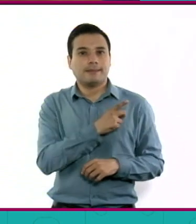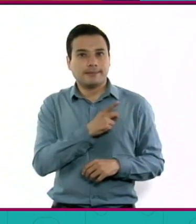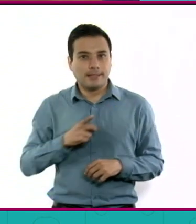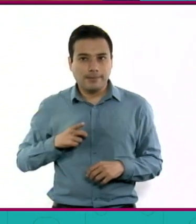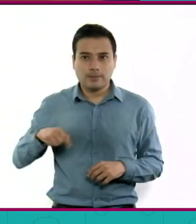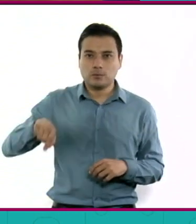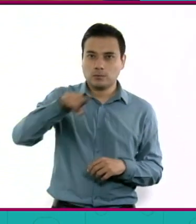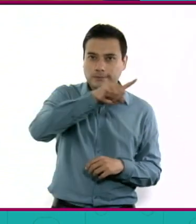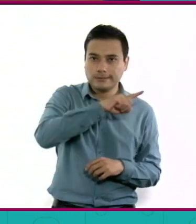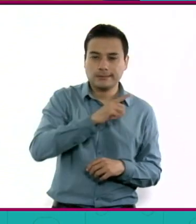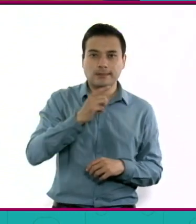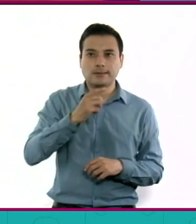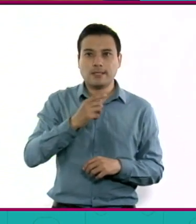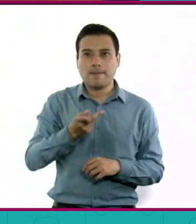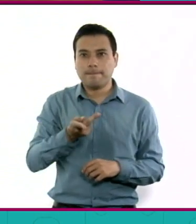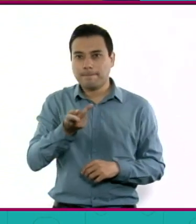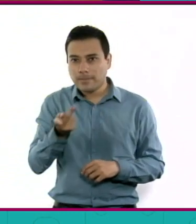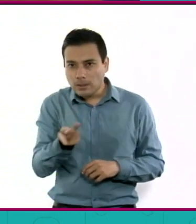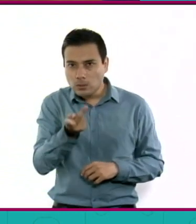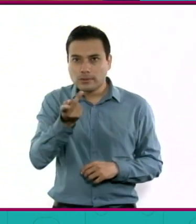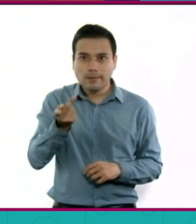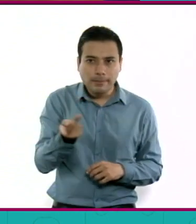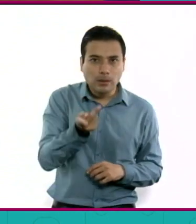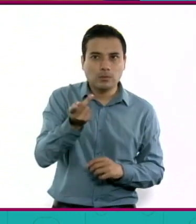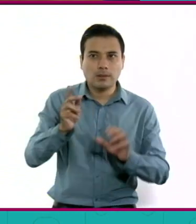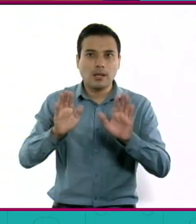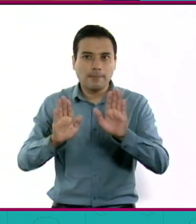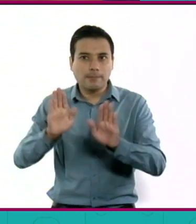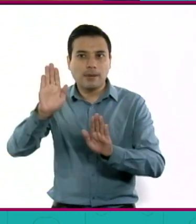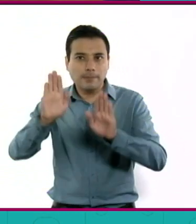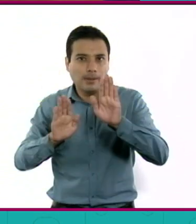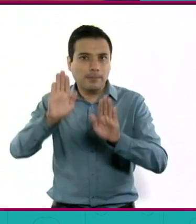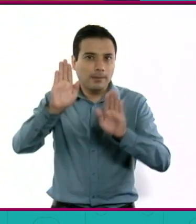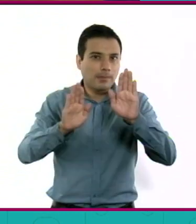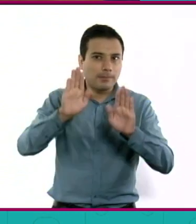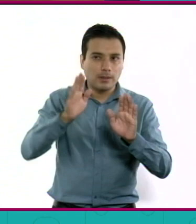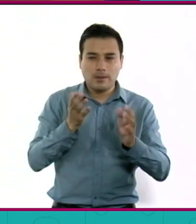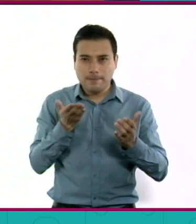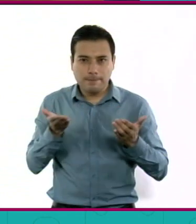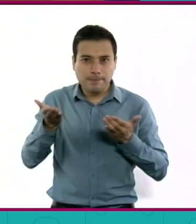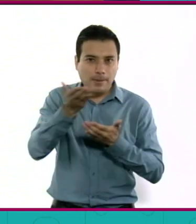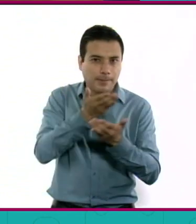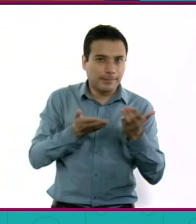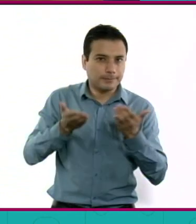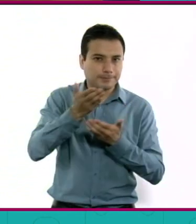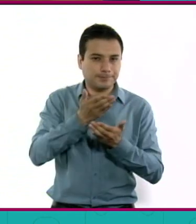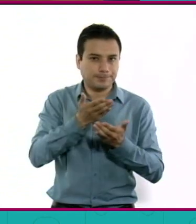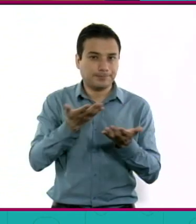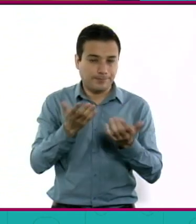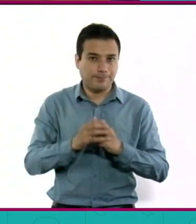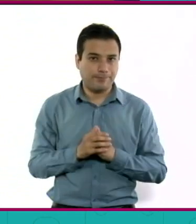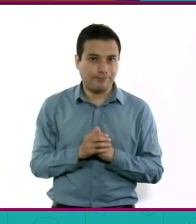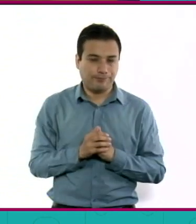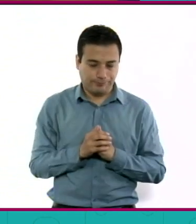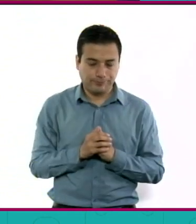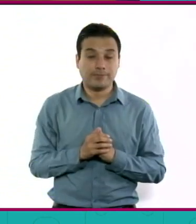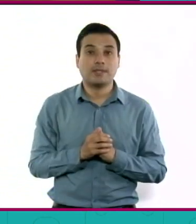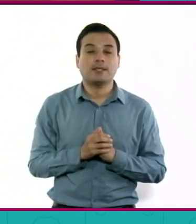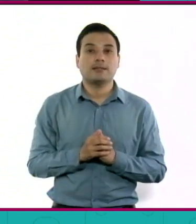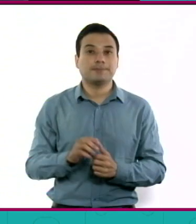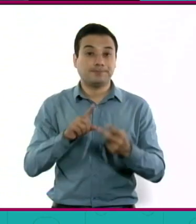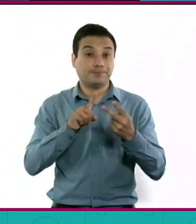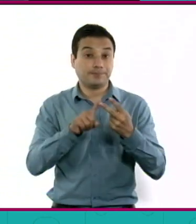como ustedes, son temas que a ustedes les preocupan, que a ustedes les interesan. Dos, que no existe ese estigma